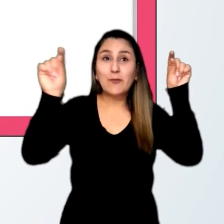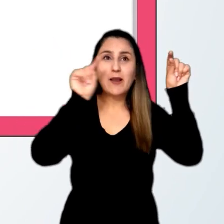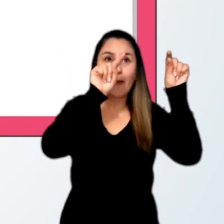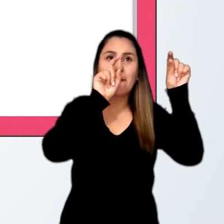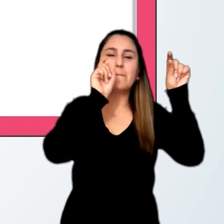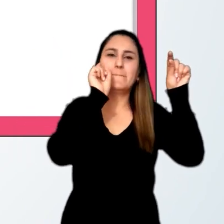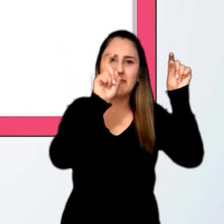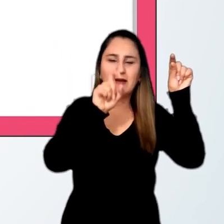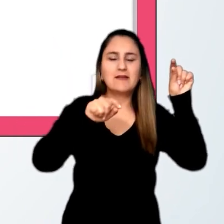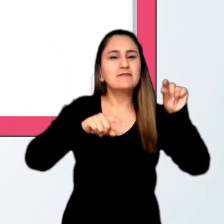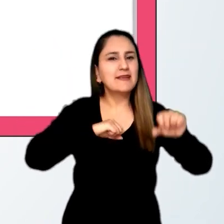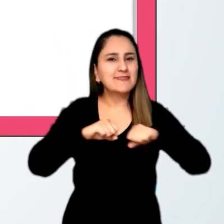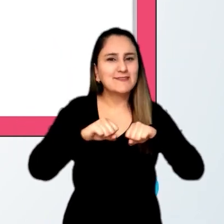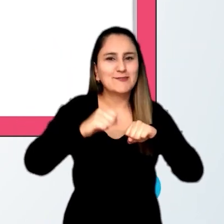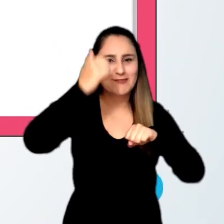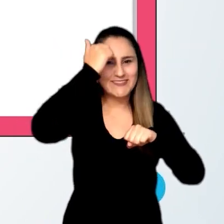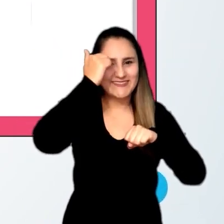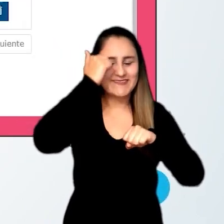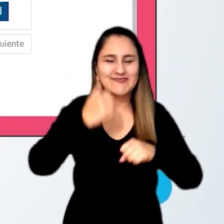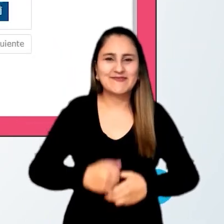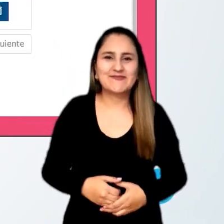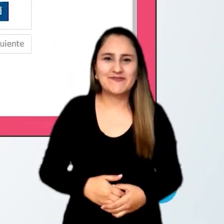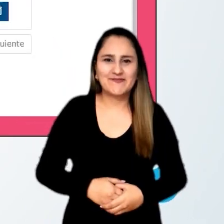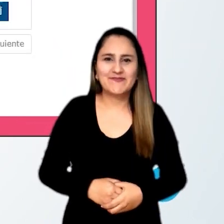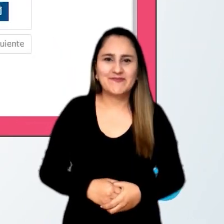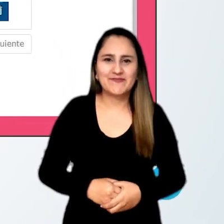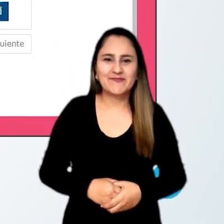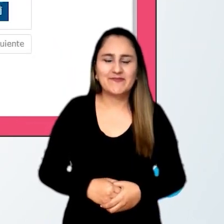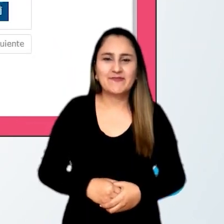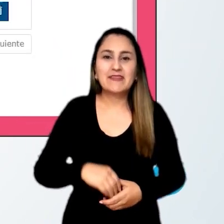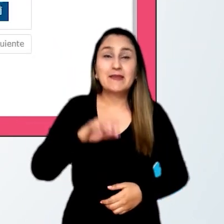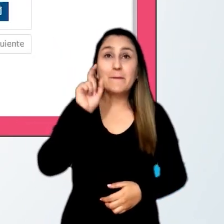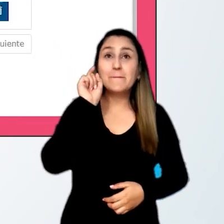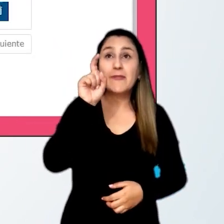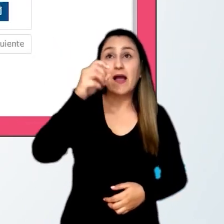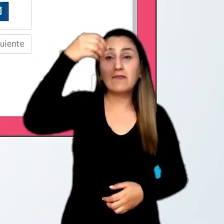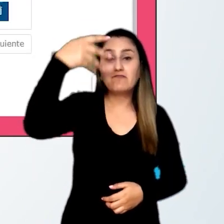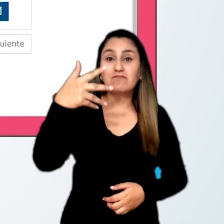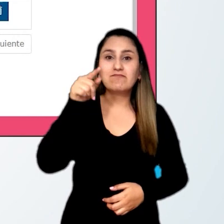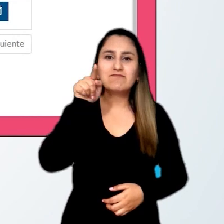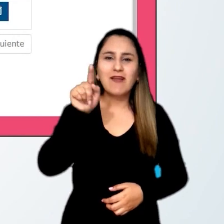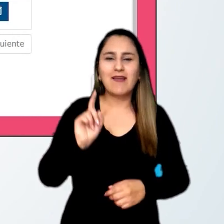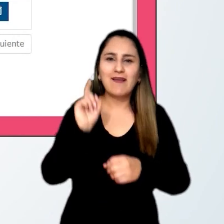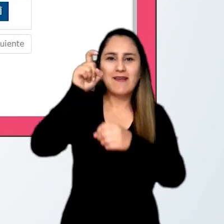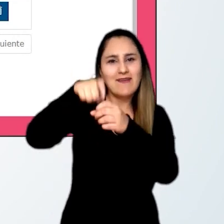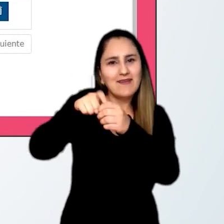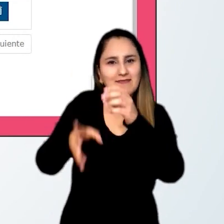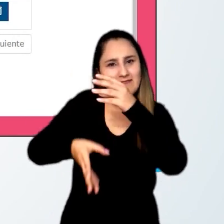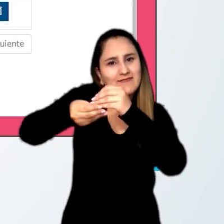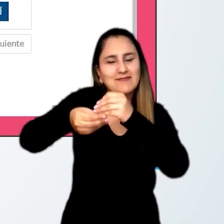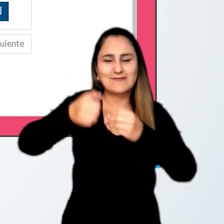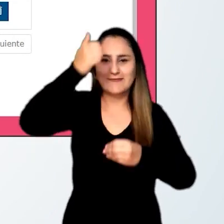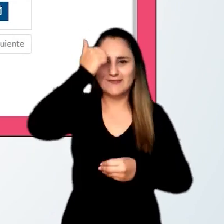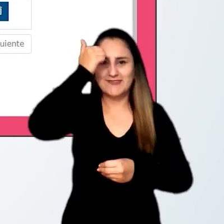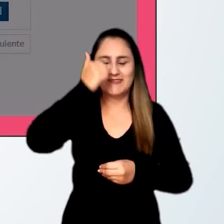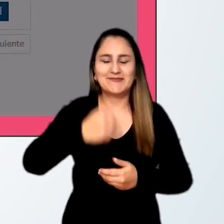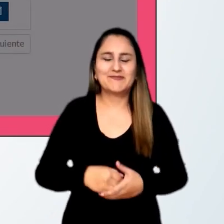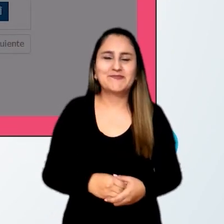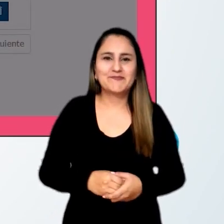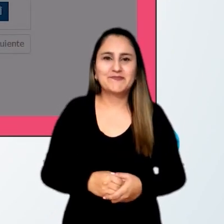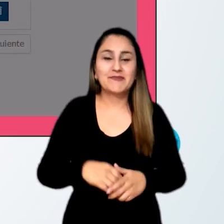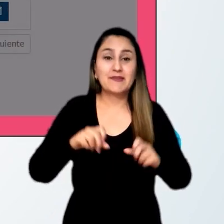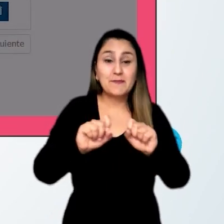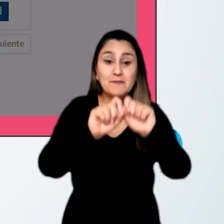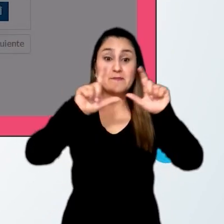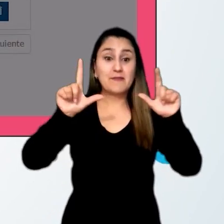seleccione la opción gestión docentes. Seleccione la opción agregar docente. En la